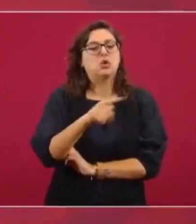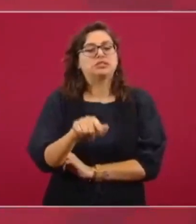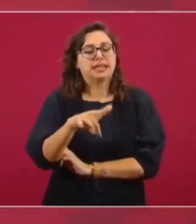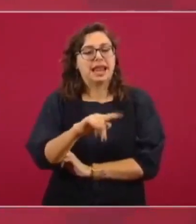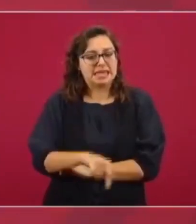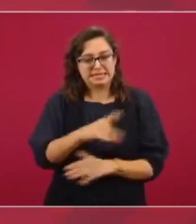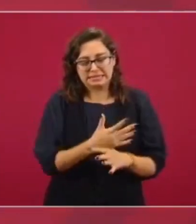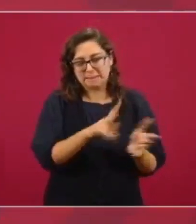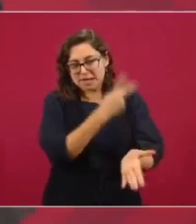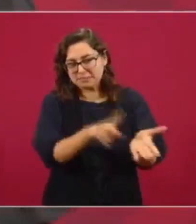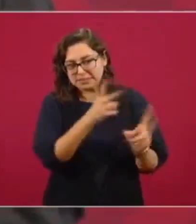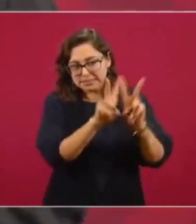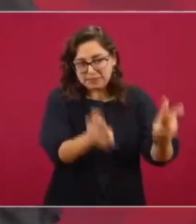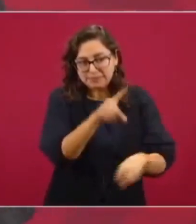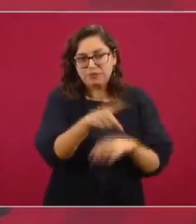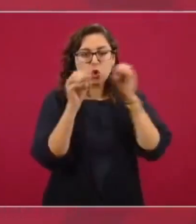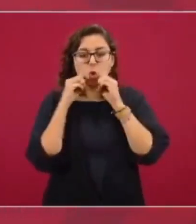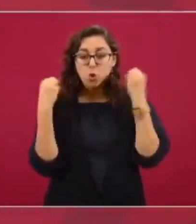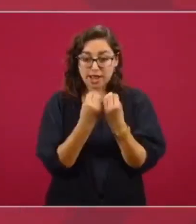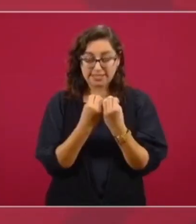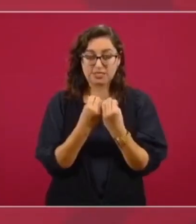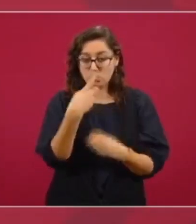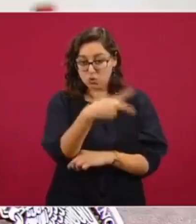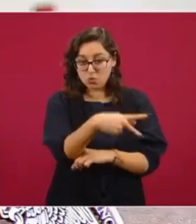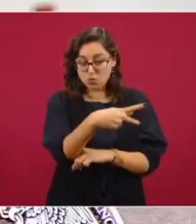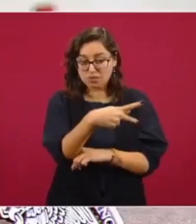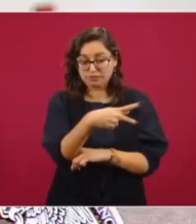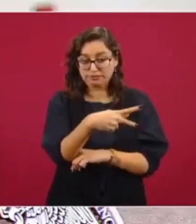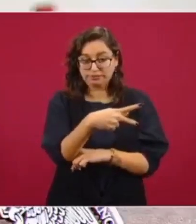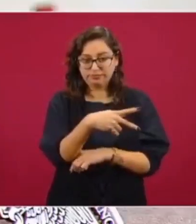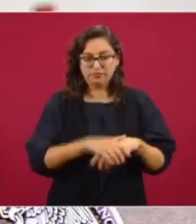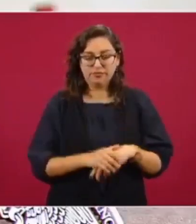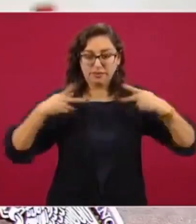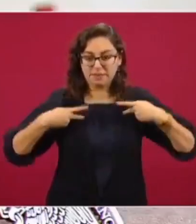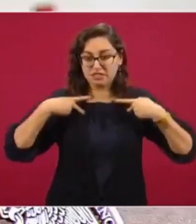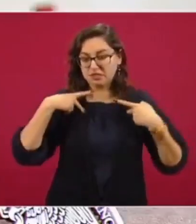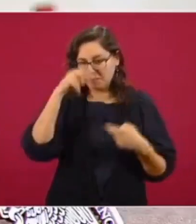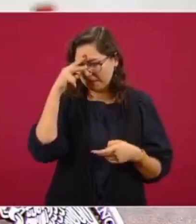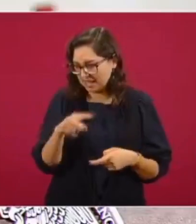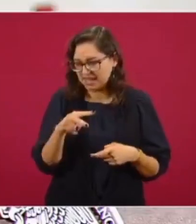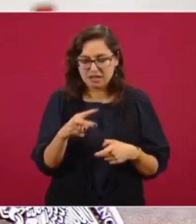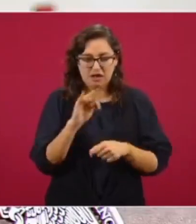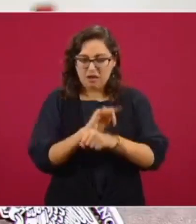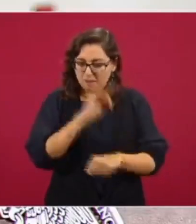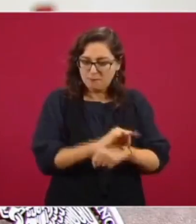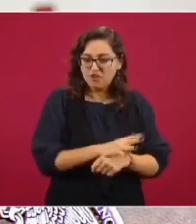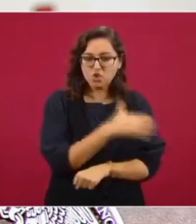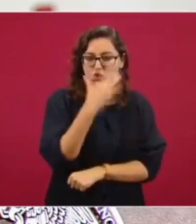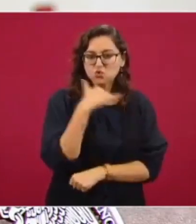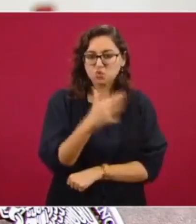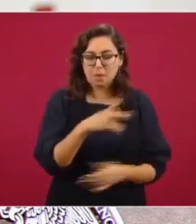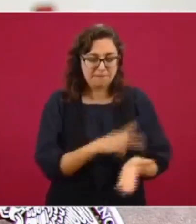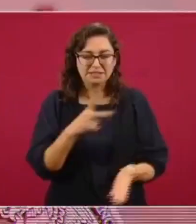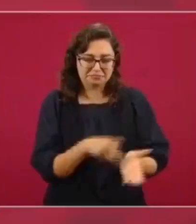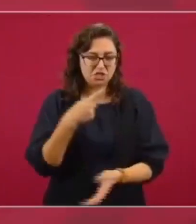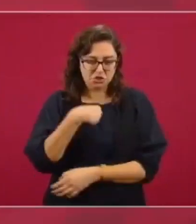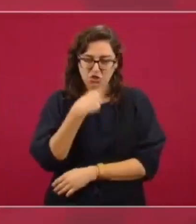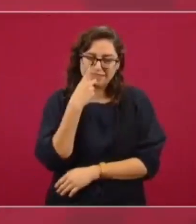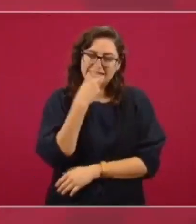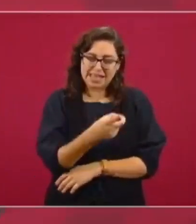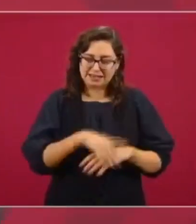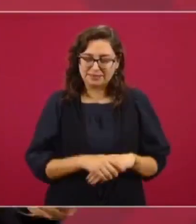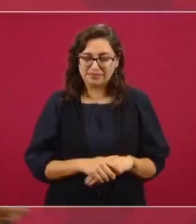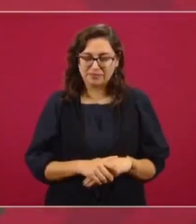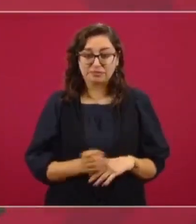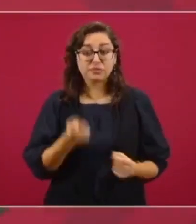su organización era ciudadanos o mexicanos a favor de la corrupción. Y